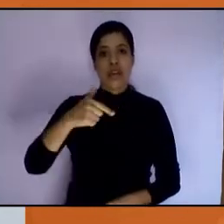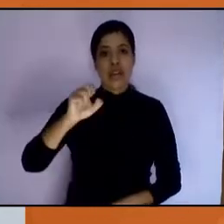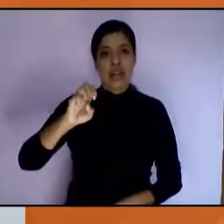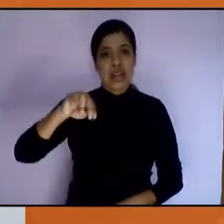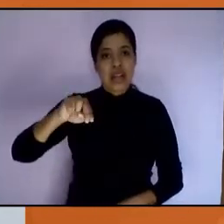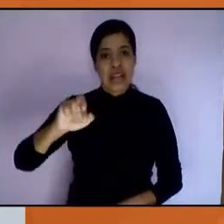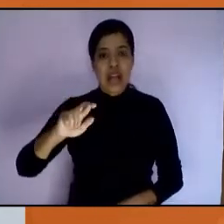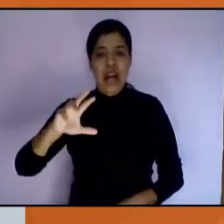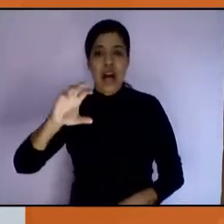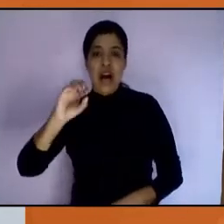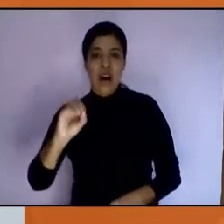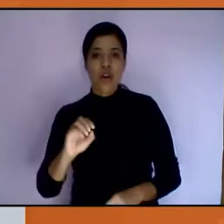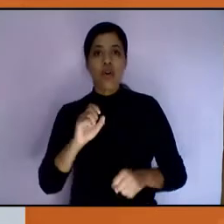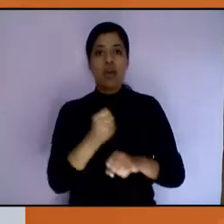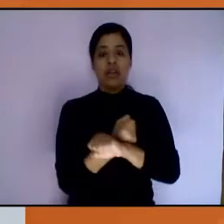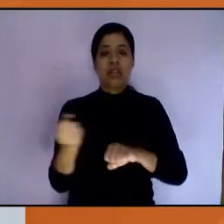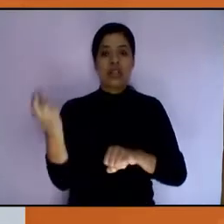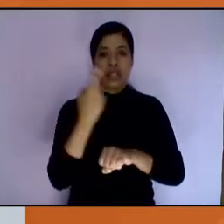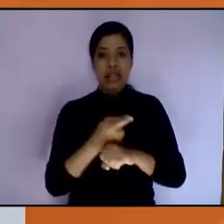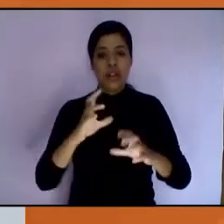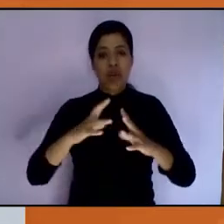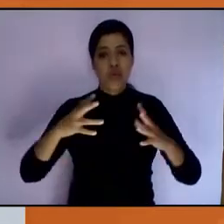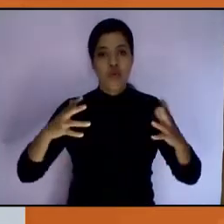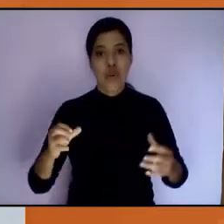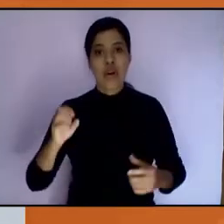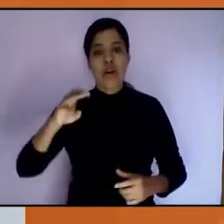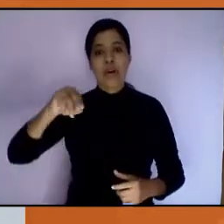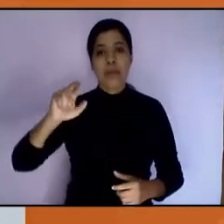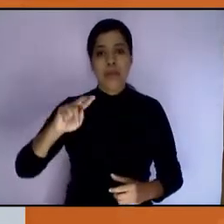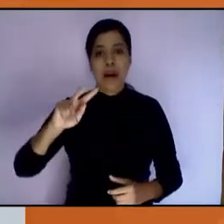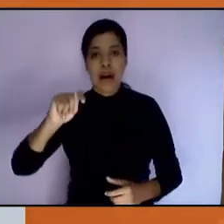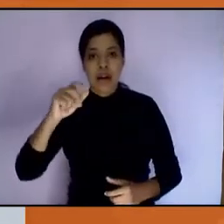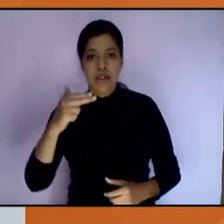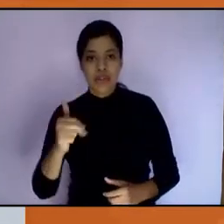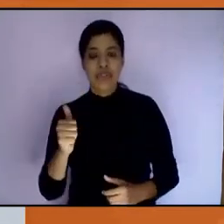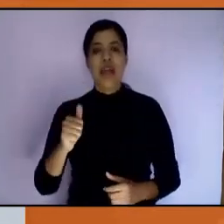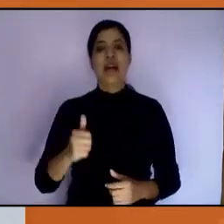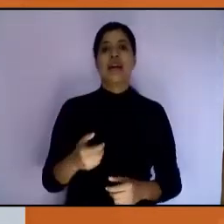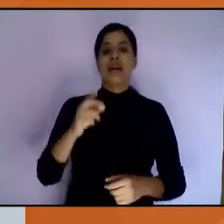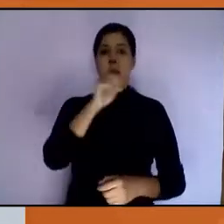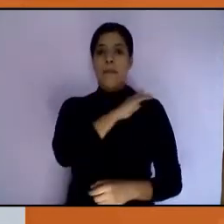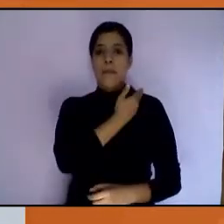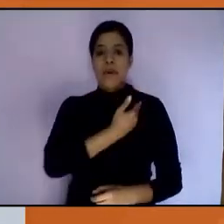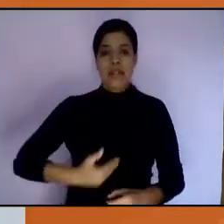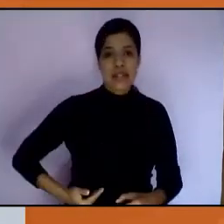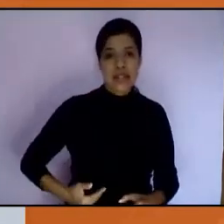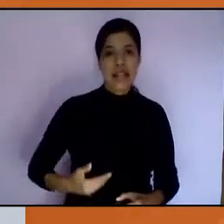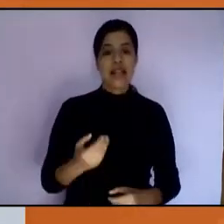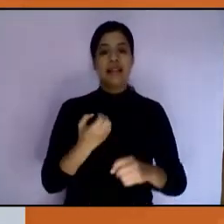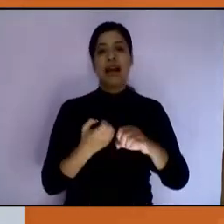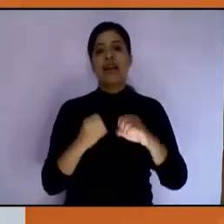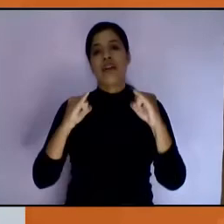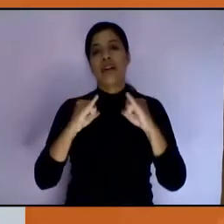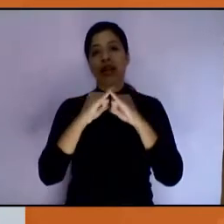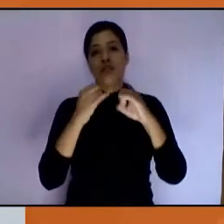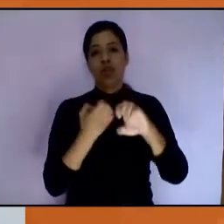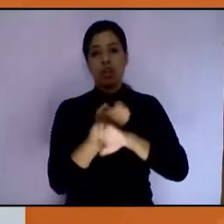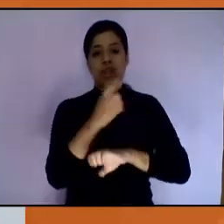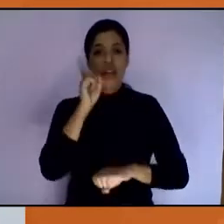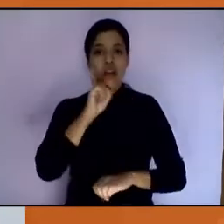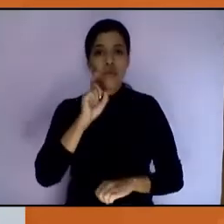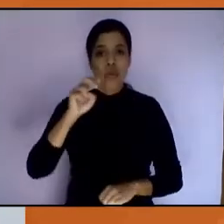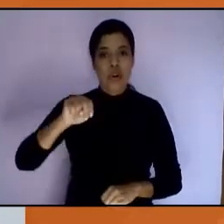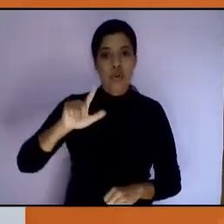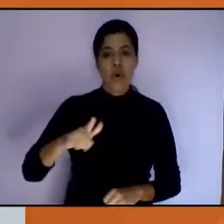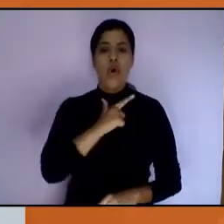Fuente, secretario de Desarrollo Social, a Marta Cecilia Reyes, presidente ejecutiva del Instituto Estatal de las Mujeres de Nuevo León, con quienes ha sido un